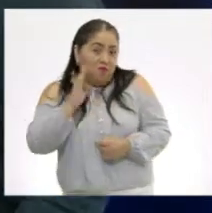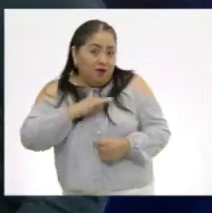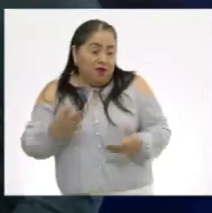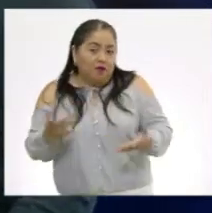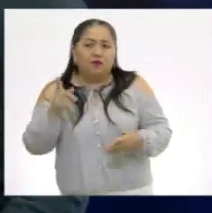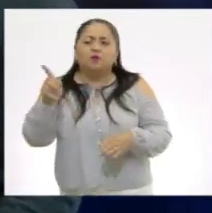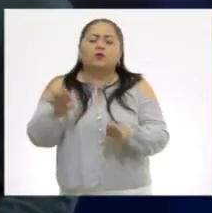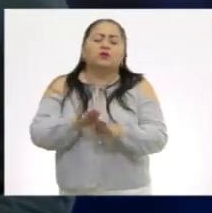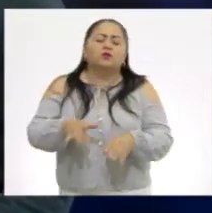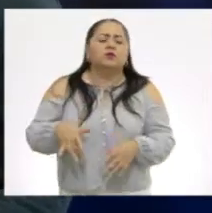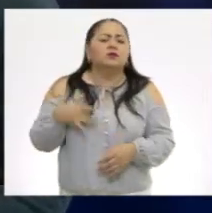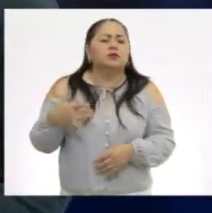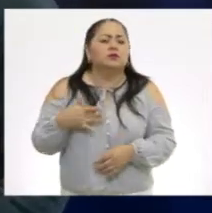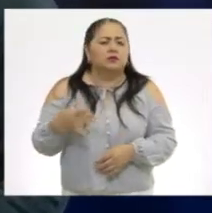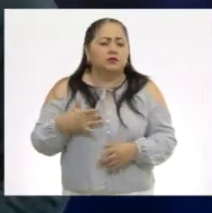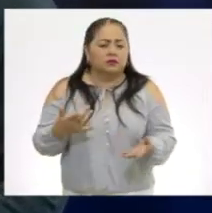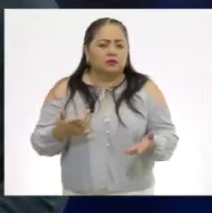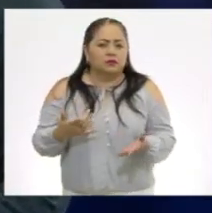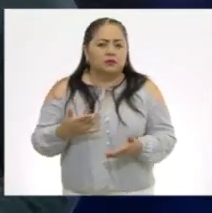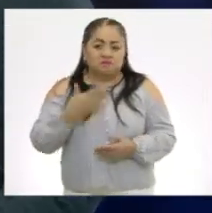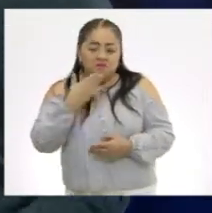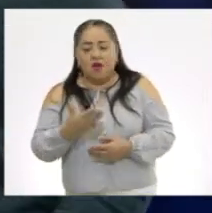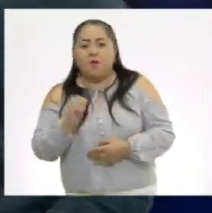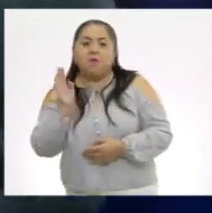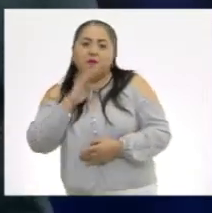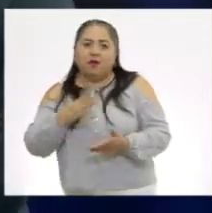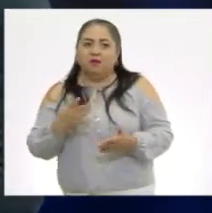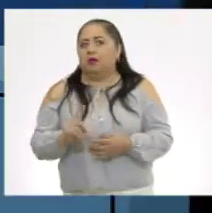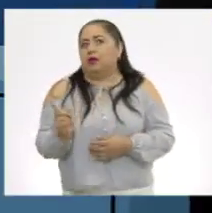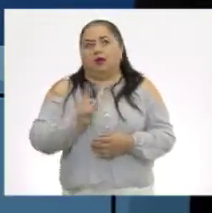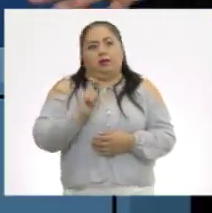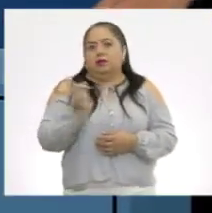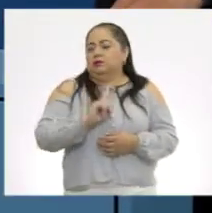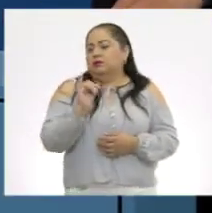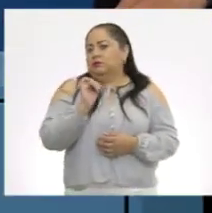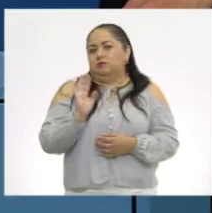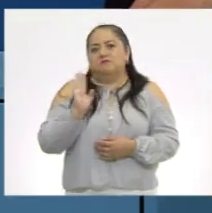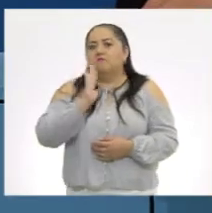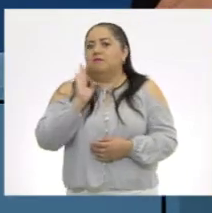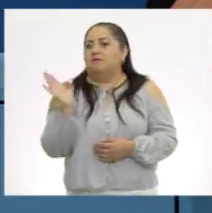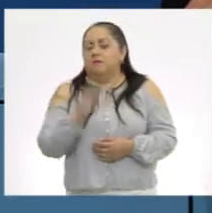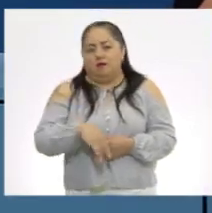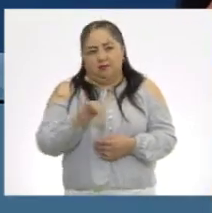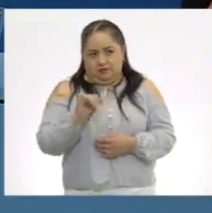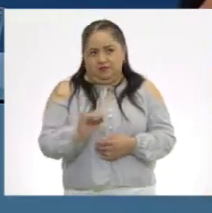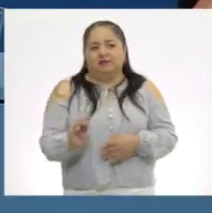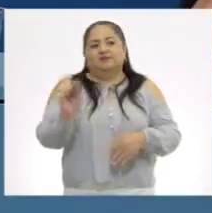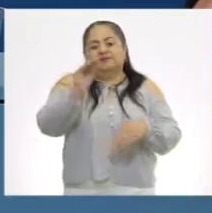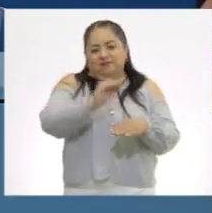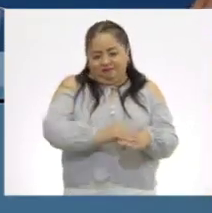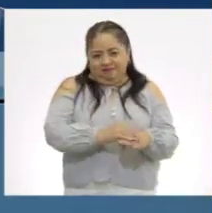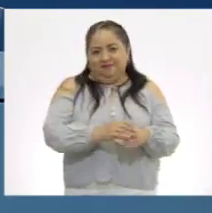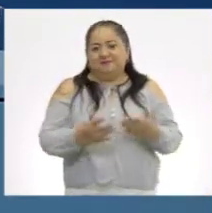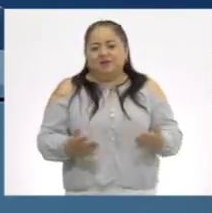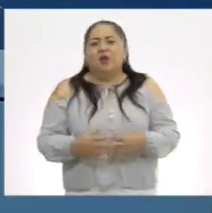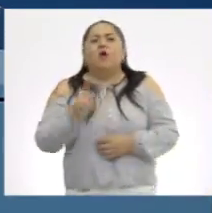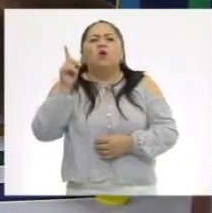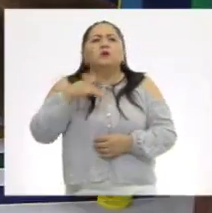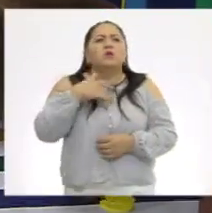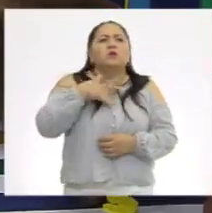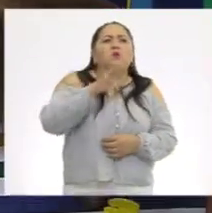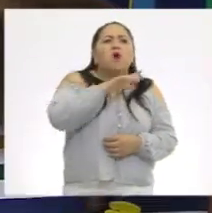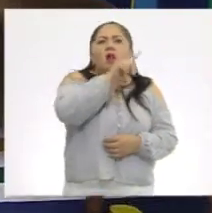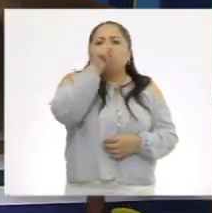¿Cómo te sentirías? Primero, ¿es una acción que afecta o beneficia? No, que afecta, que es súper afecto. Vamos a dejarla aquí. ¿Qué emoción crees o qué